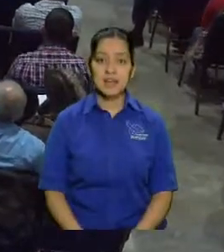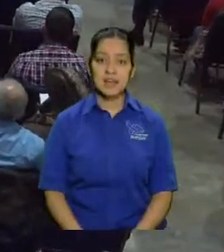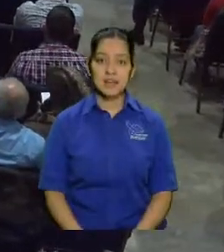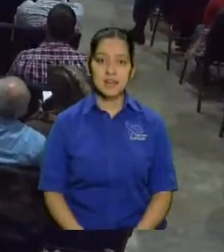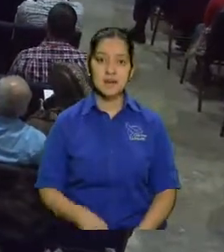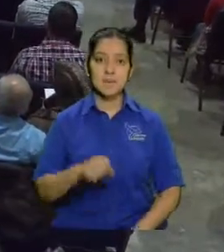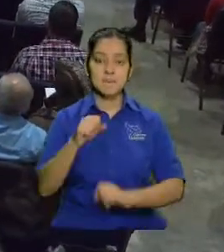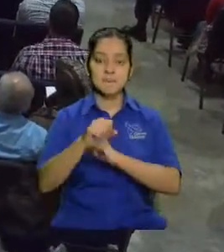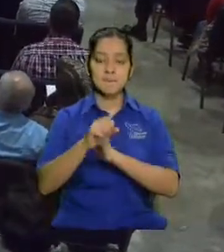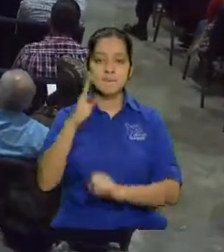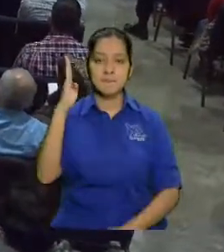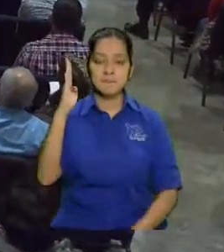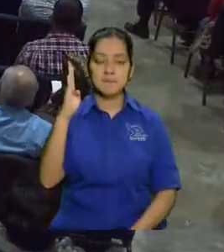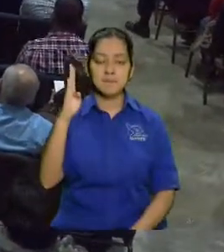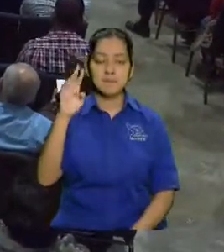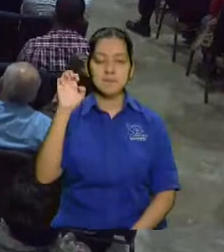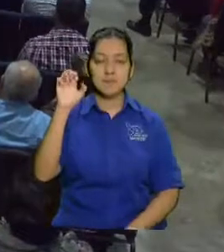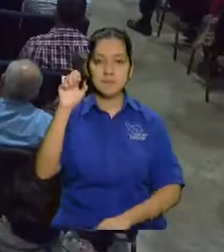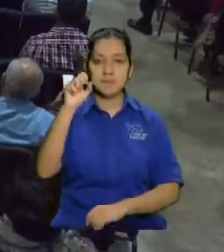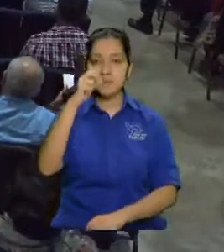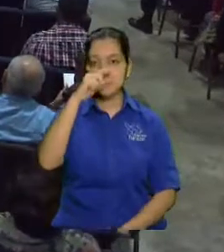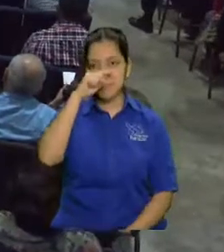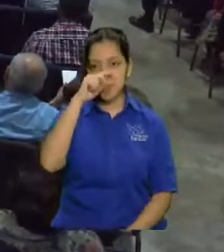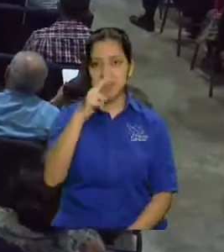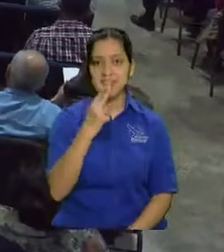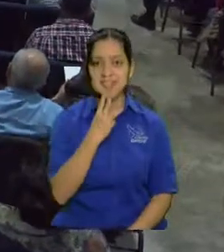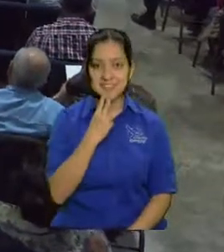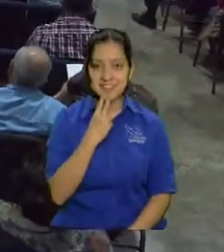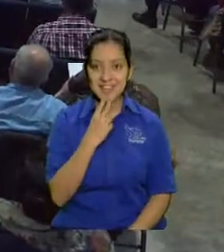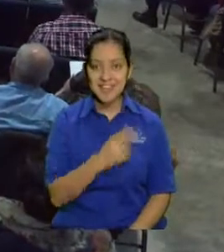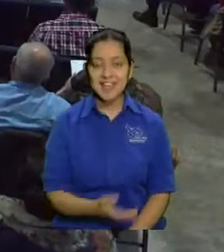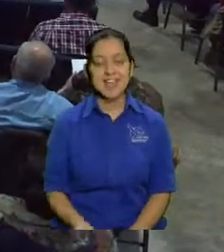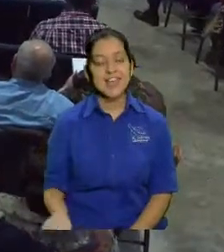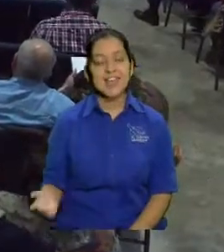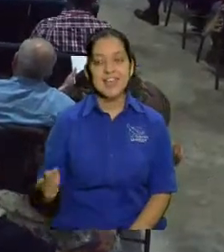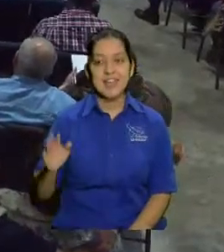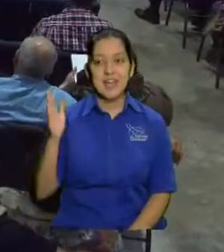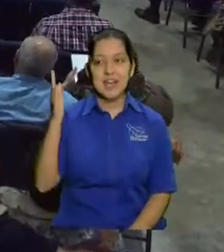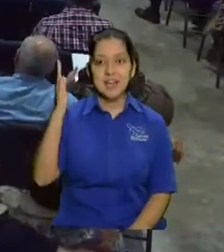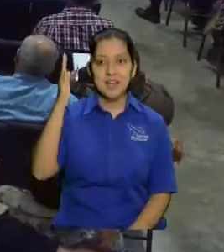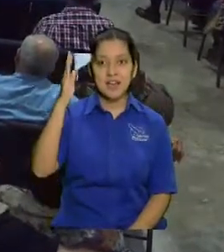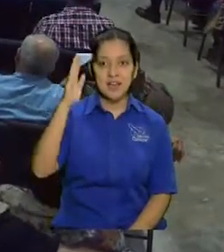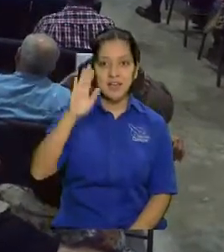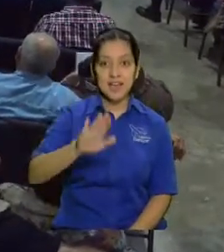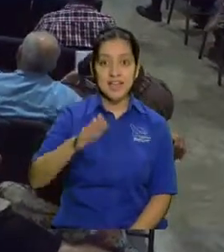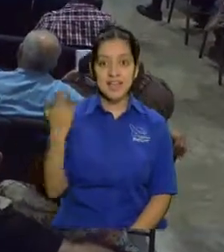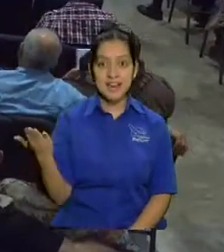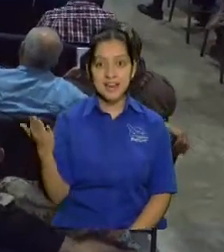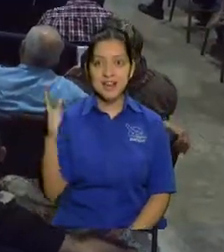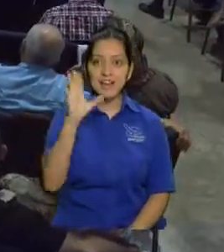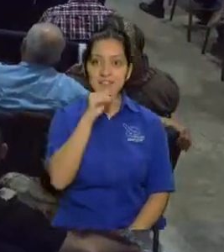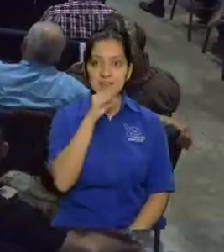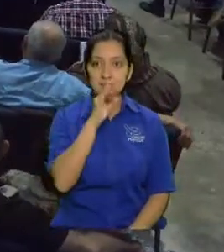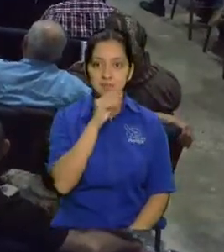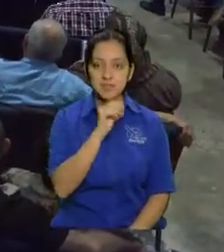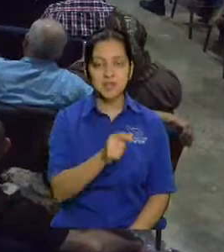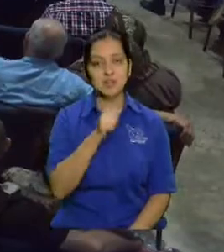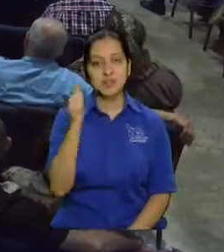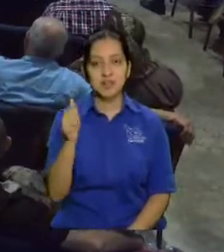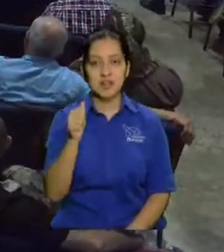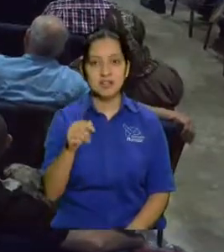Y ayer, anoche hablamos de la GIMEL que quiere decir camello y platicamos un poquito y sellamos. Pero ahora yo quiero continuar